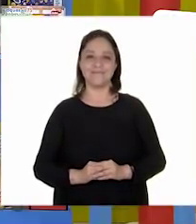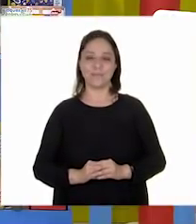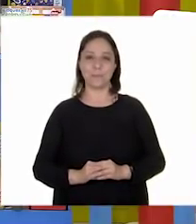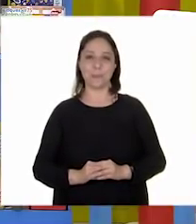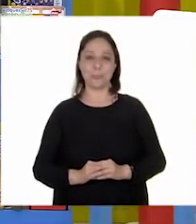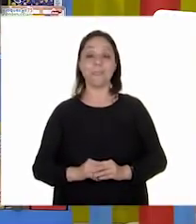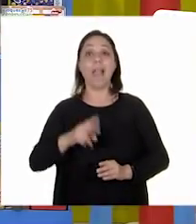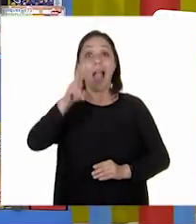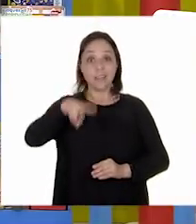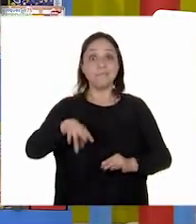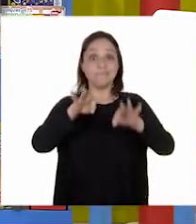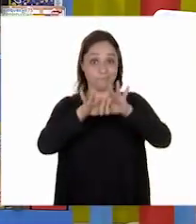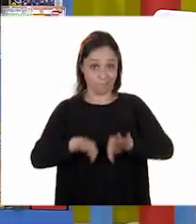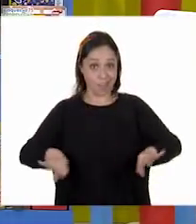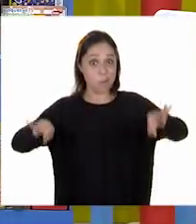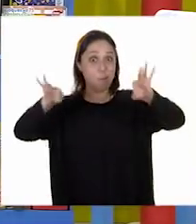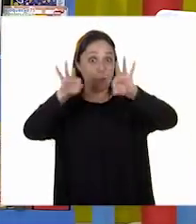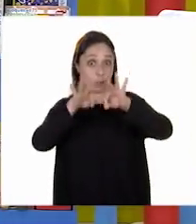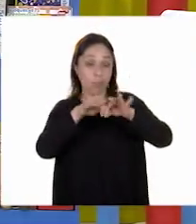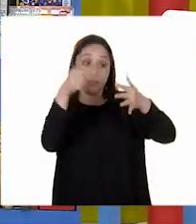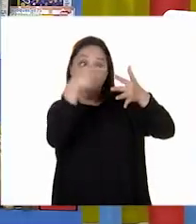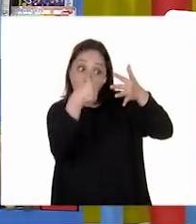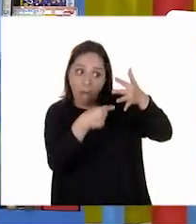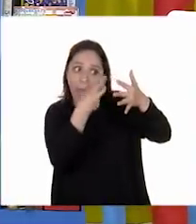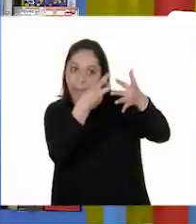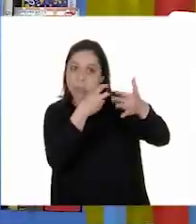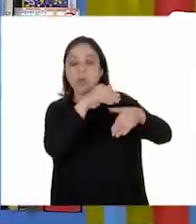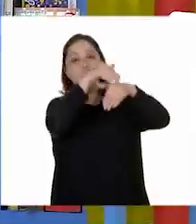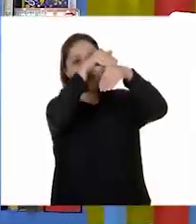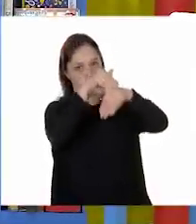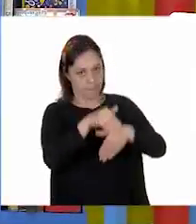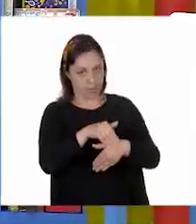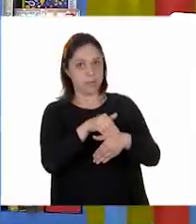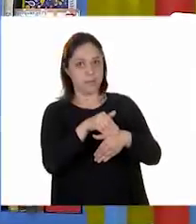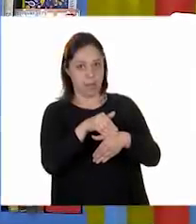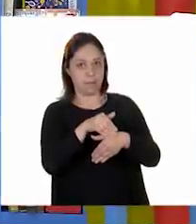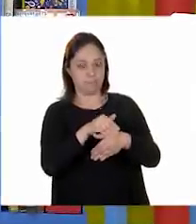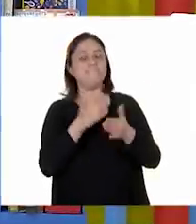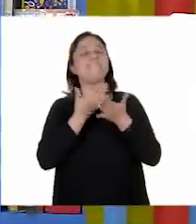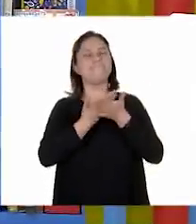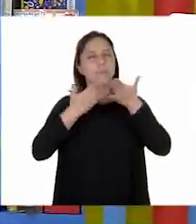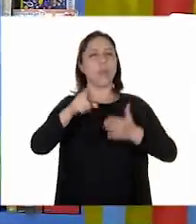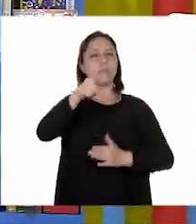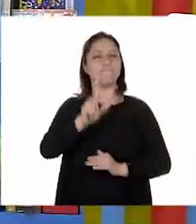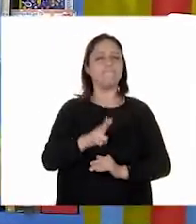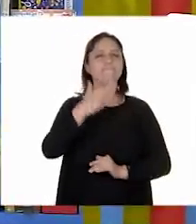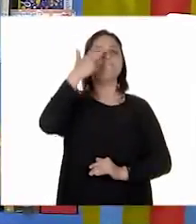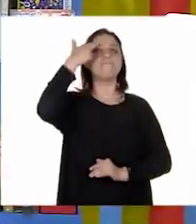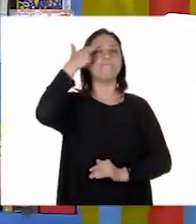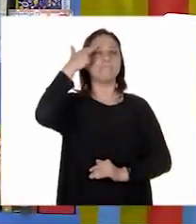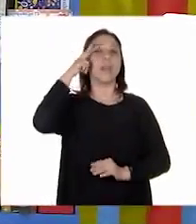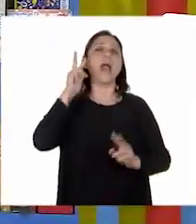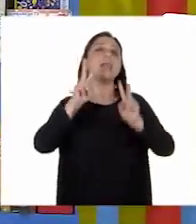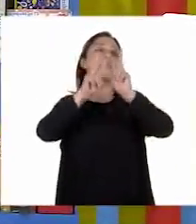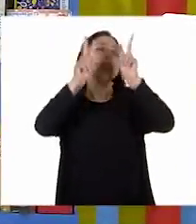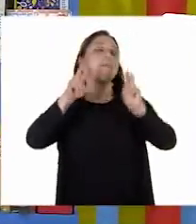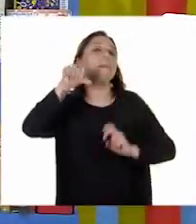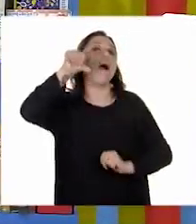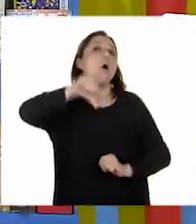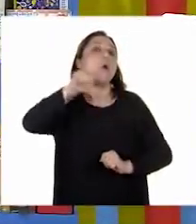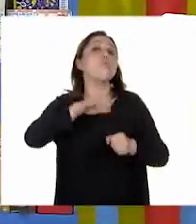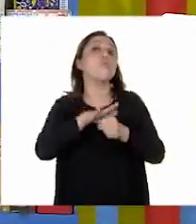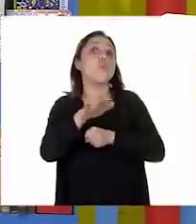¡Qué importante es seguir todas estas recomendaciones. Bueno, ahora sí, recordemos nuevamente el tema de hoy.